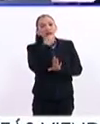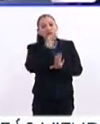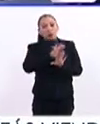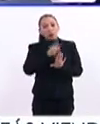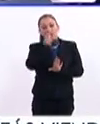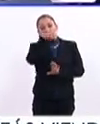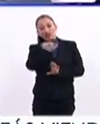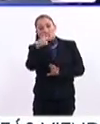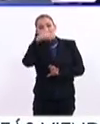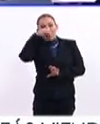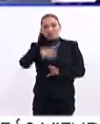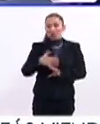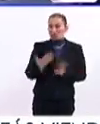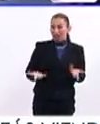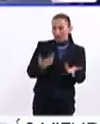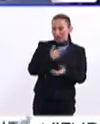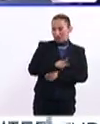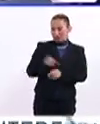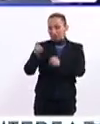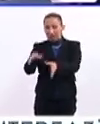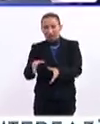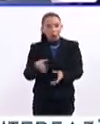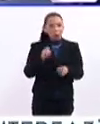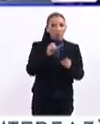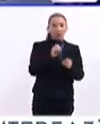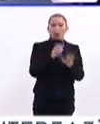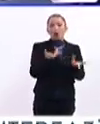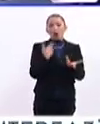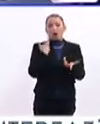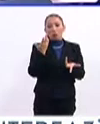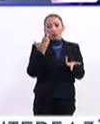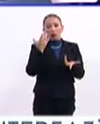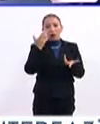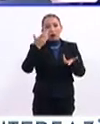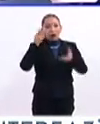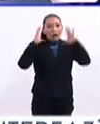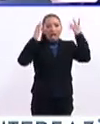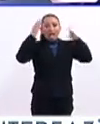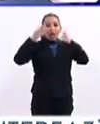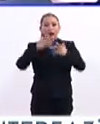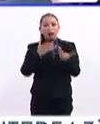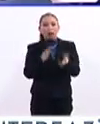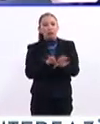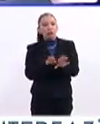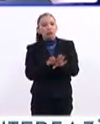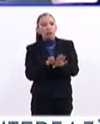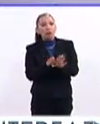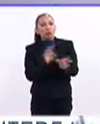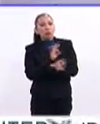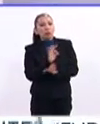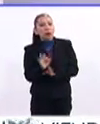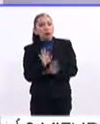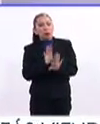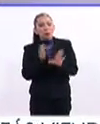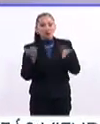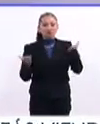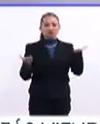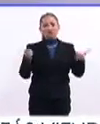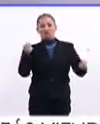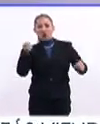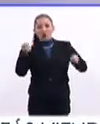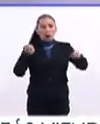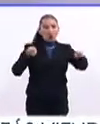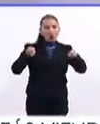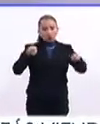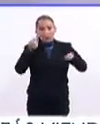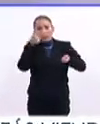tener conductas agresivas, a conductas hiperactivas. ¿Cómo podemos, pues, tener un balance para que